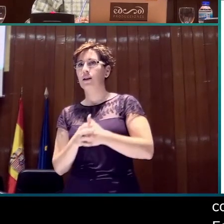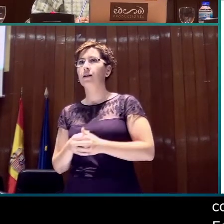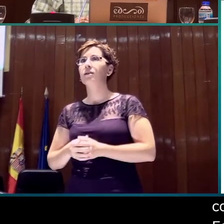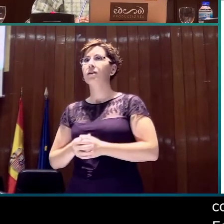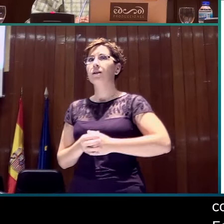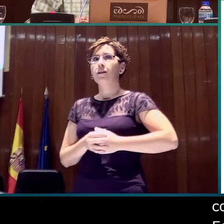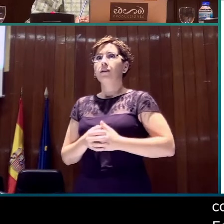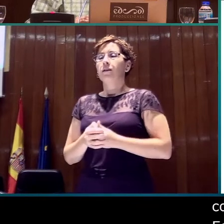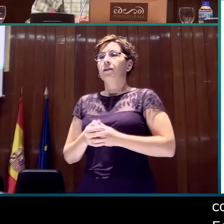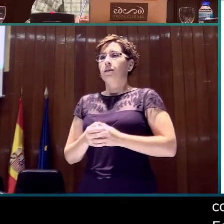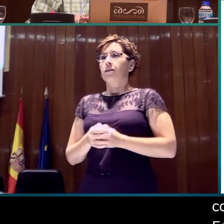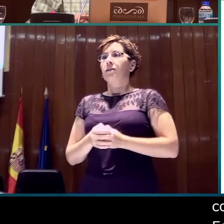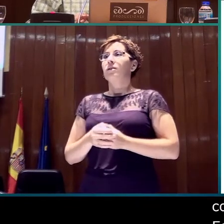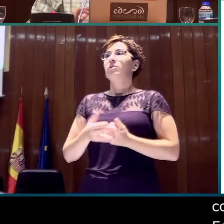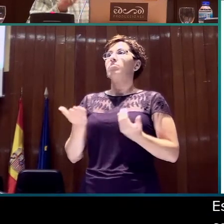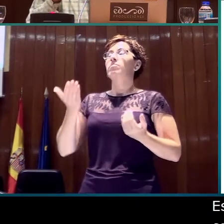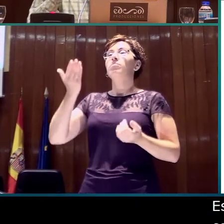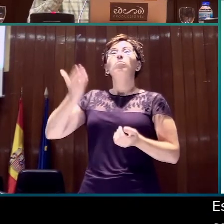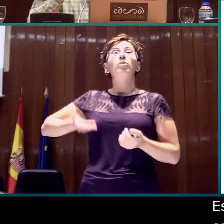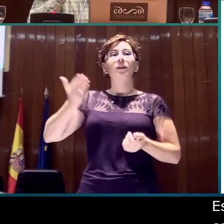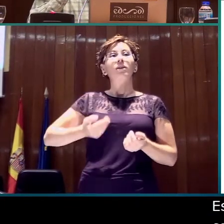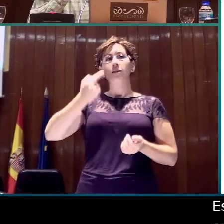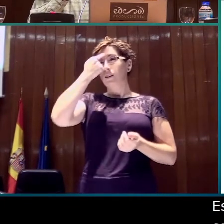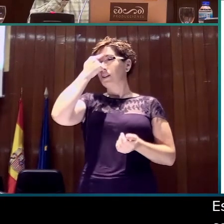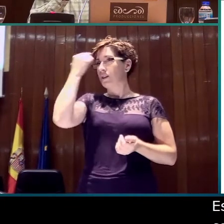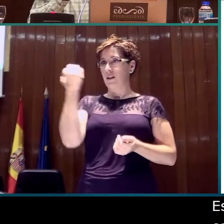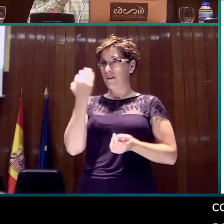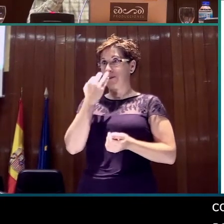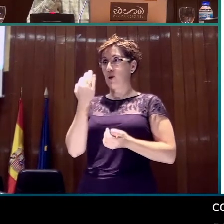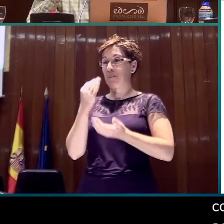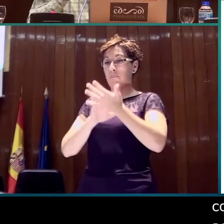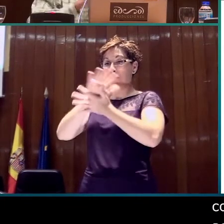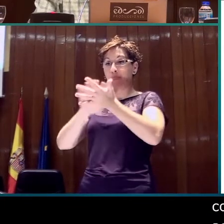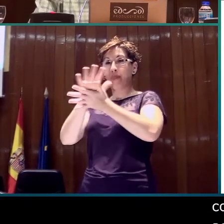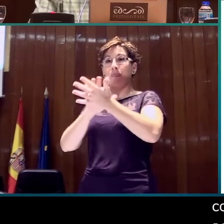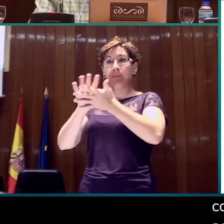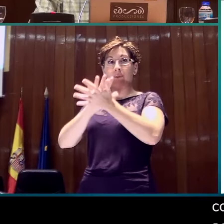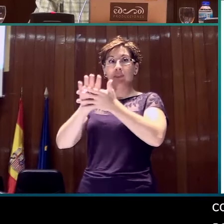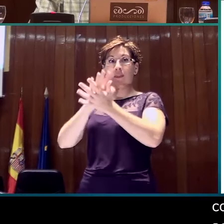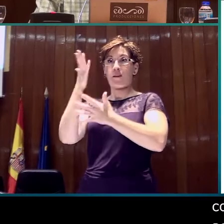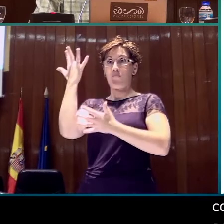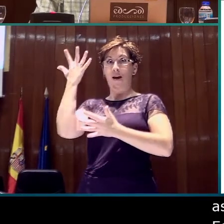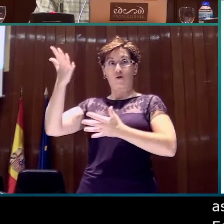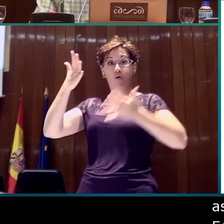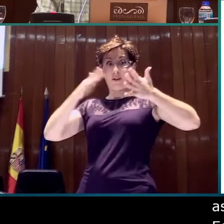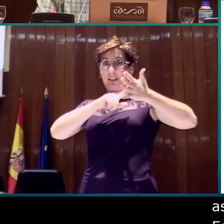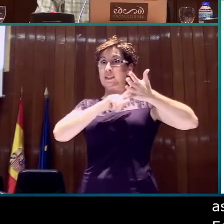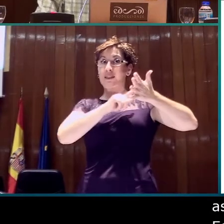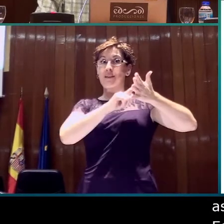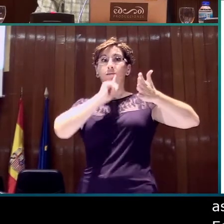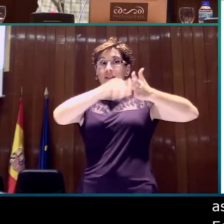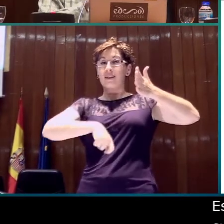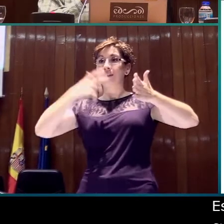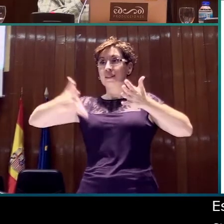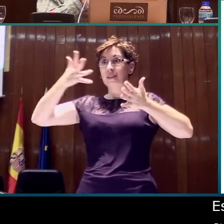Es importante que tengamos en cuenta que todo lo que signamos con la mano dominante mientras mantenemos la boyalista siempre se refiere